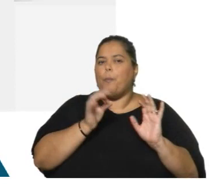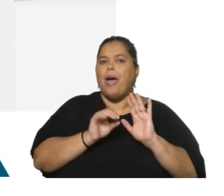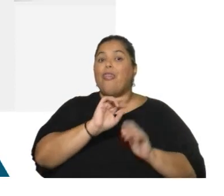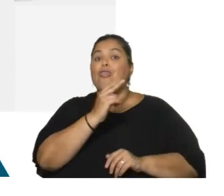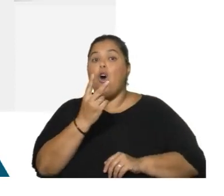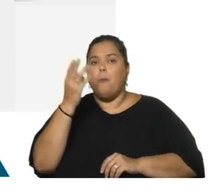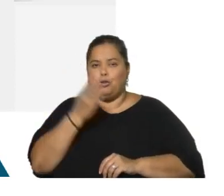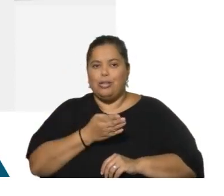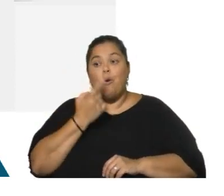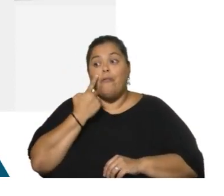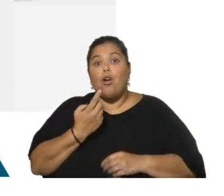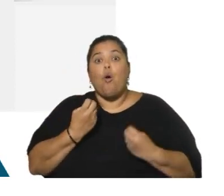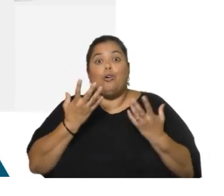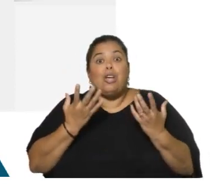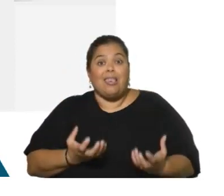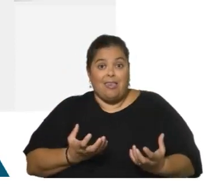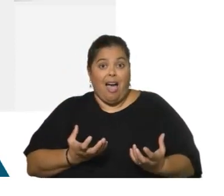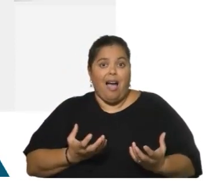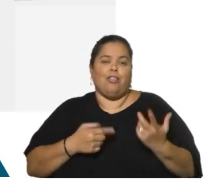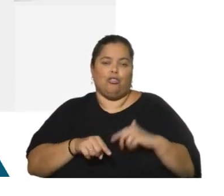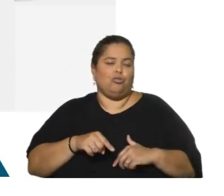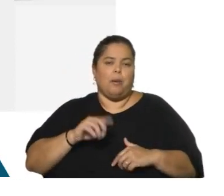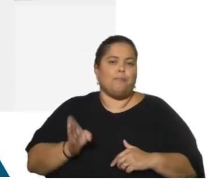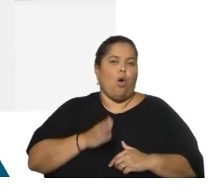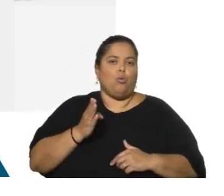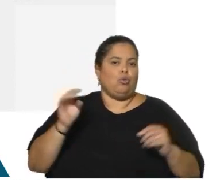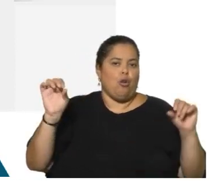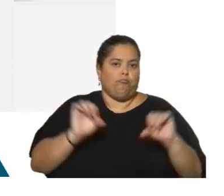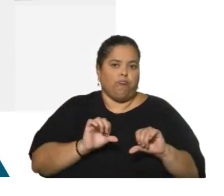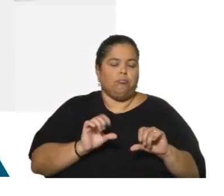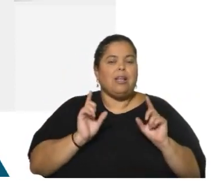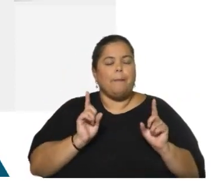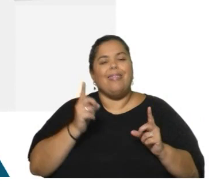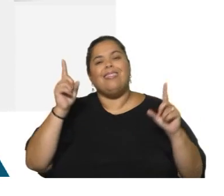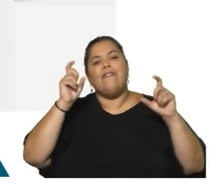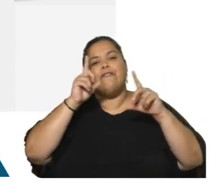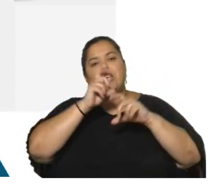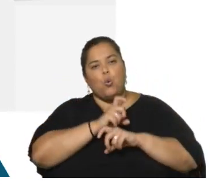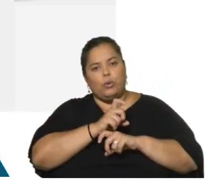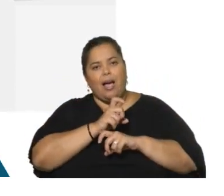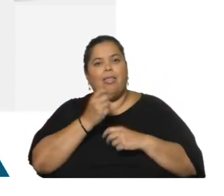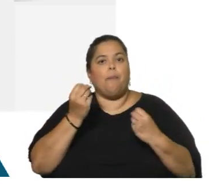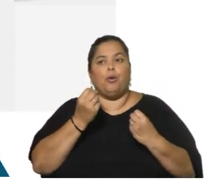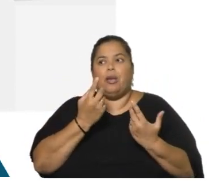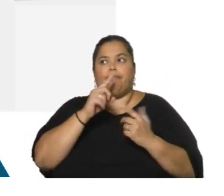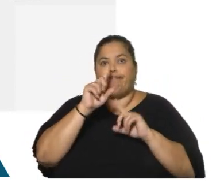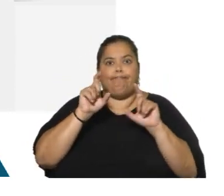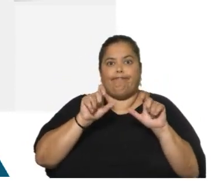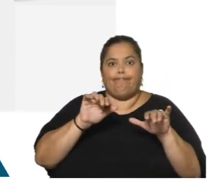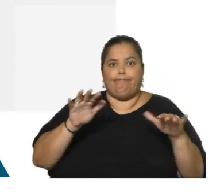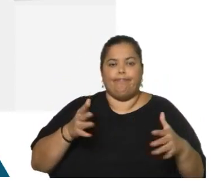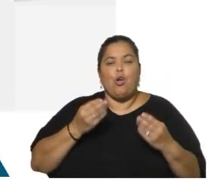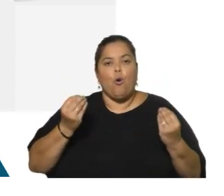indudablemente de la sequía sobre el aparato productivo, las dificultades que existen para el sector externo debido a la incertidumbre global, menor